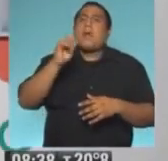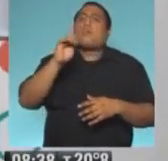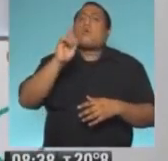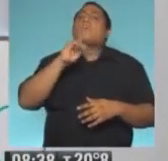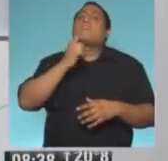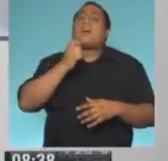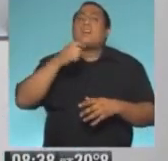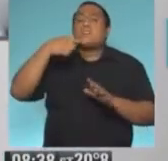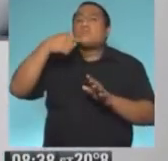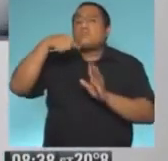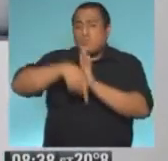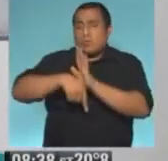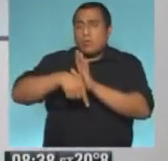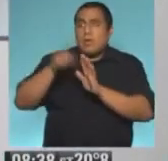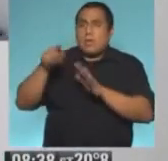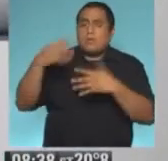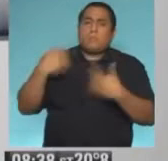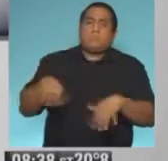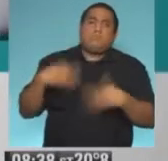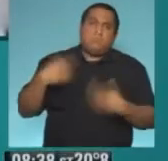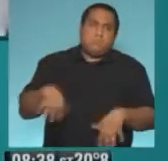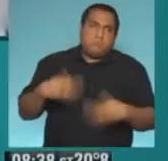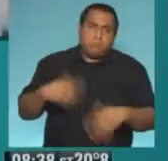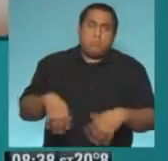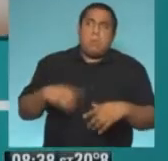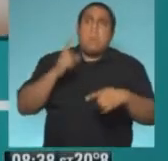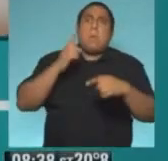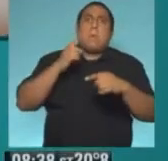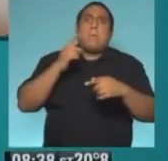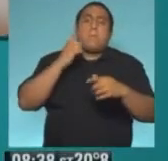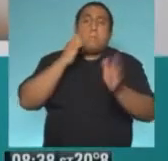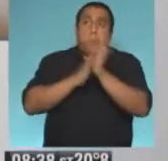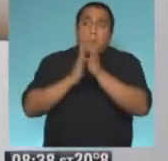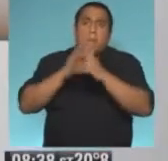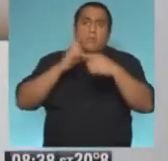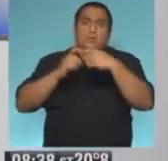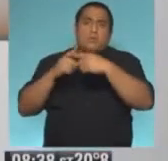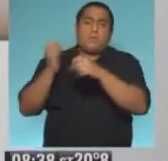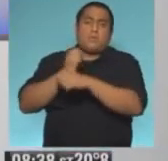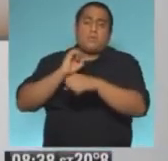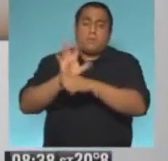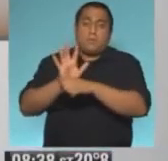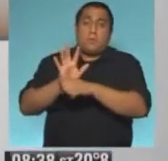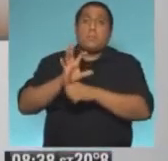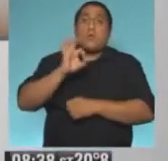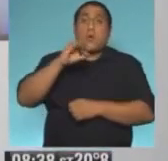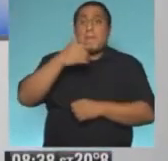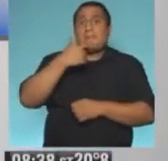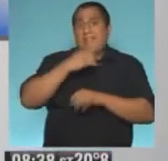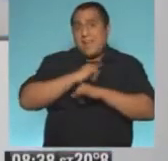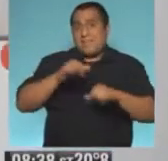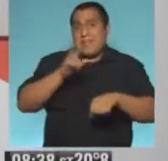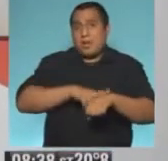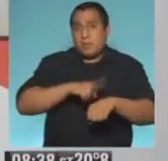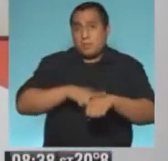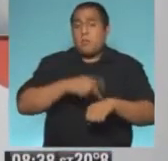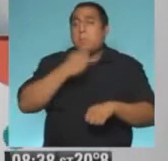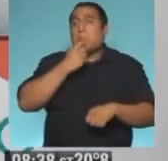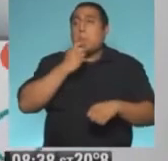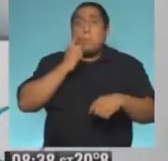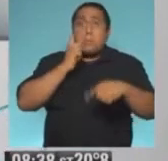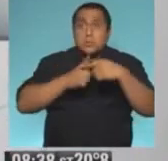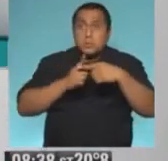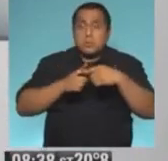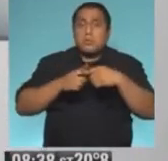personas dan positivo a la prueba que negativo. Y la Organización Mundial de la Salud recomienda que si la tasa de positividad